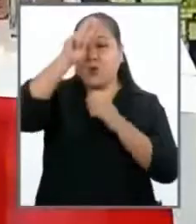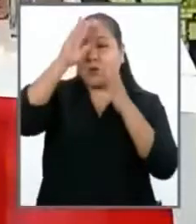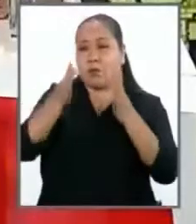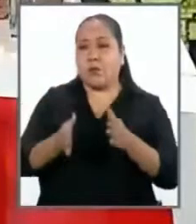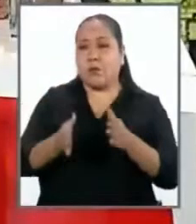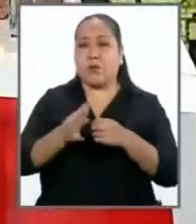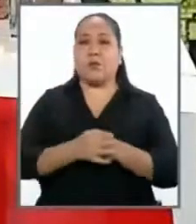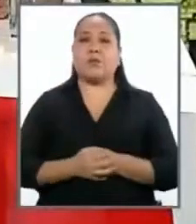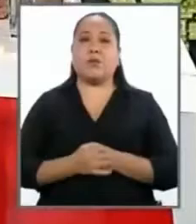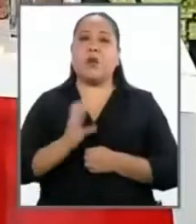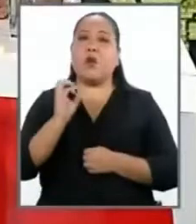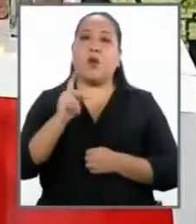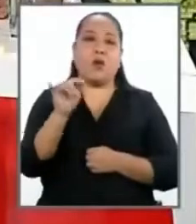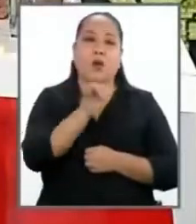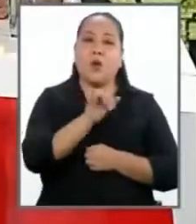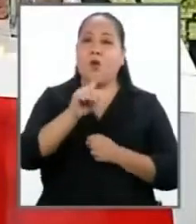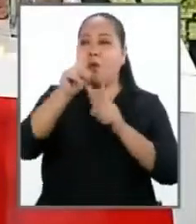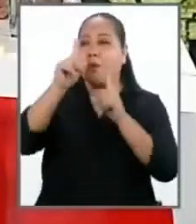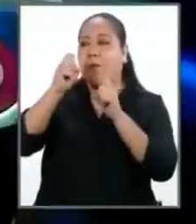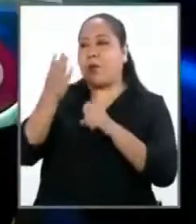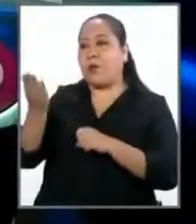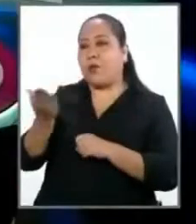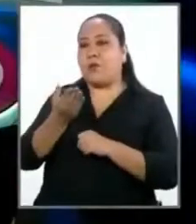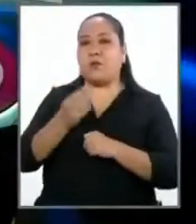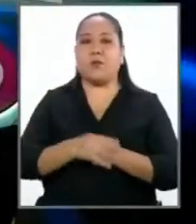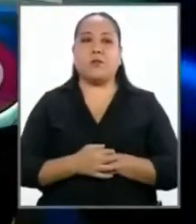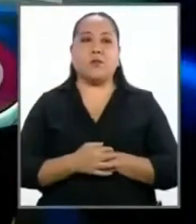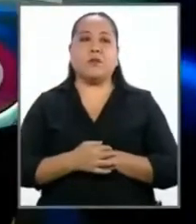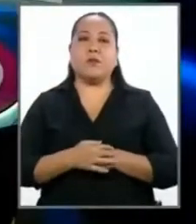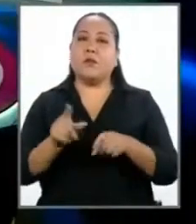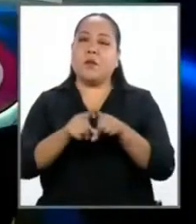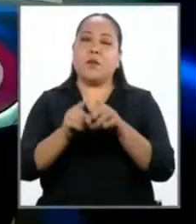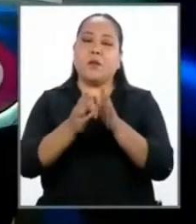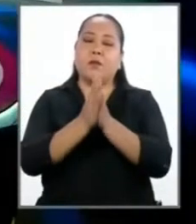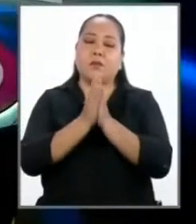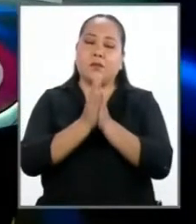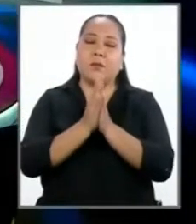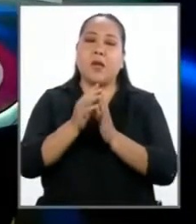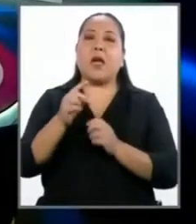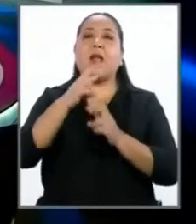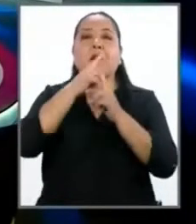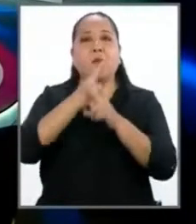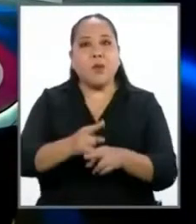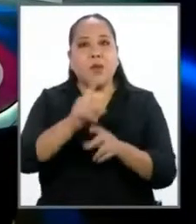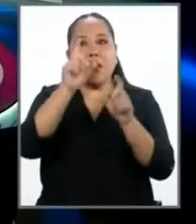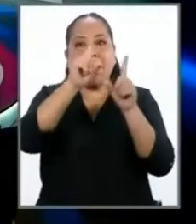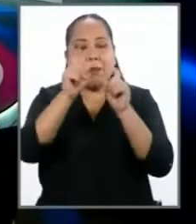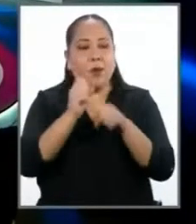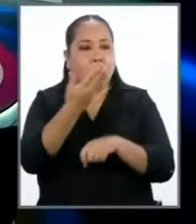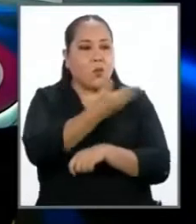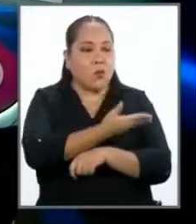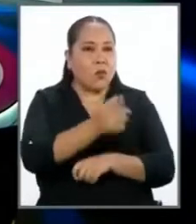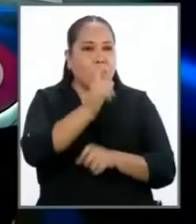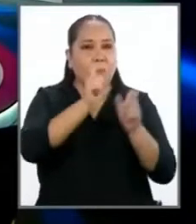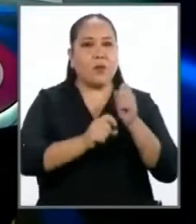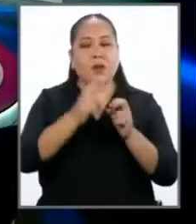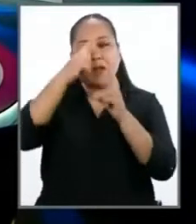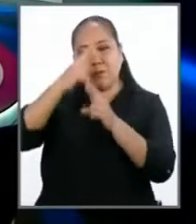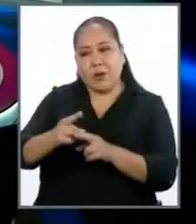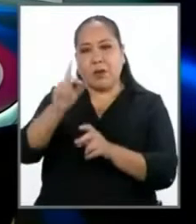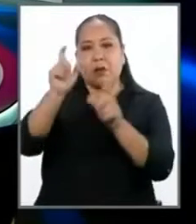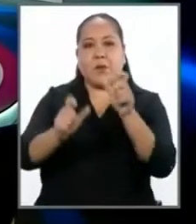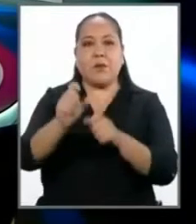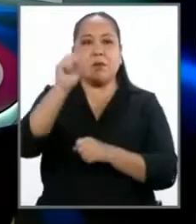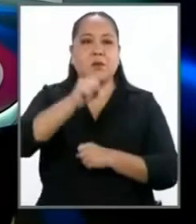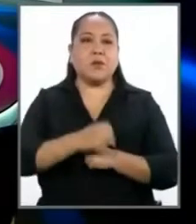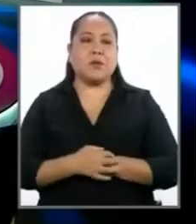peruanos. Perfecto. La misma pregunta, por favor, le invoco también al señor Lercano a responder la pregunta ciudadana. que tener respeto por el ciudadano